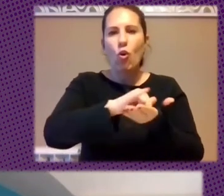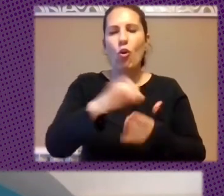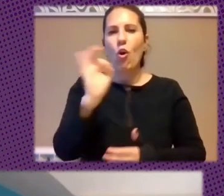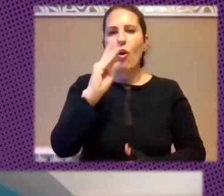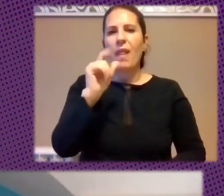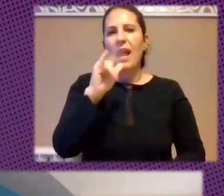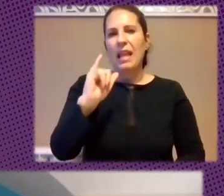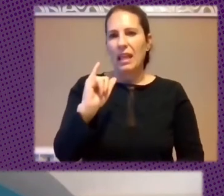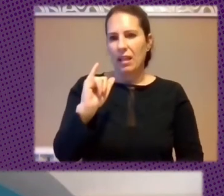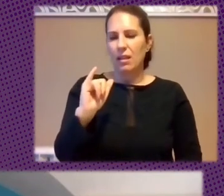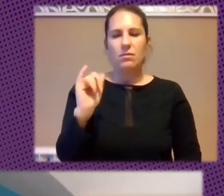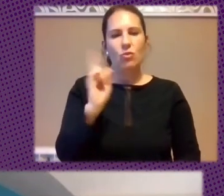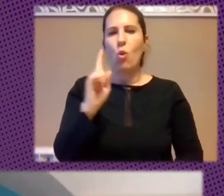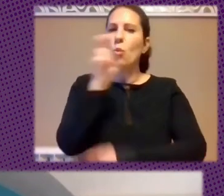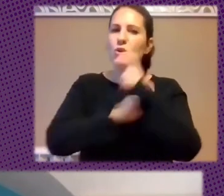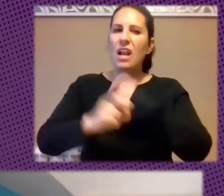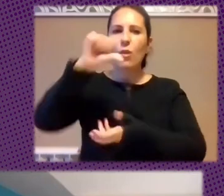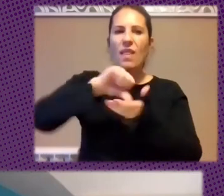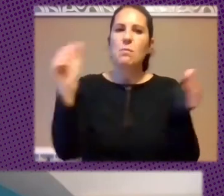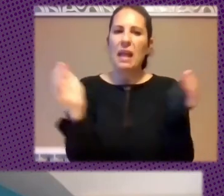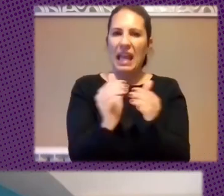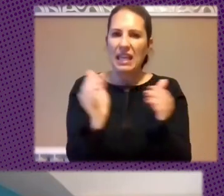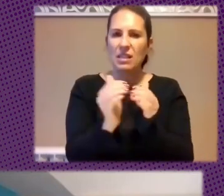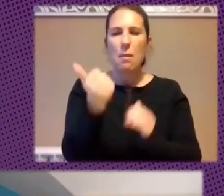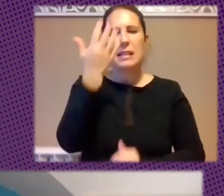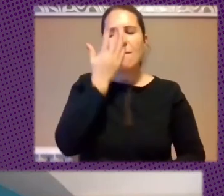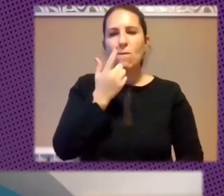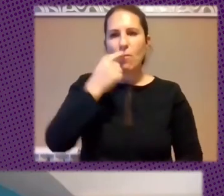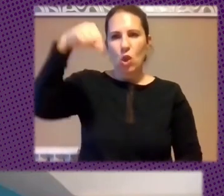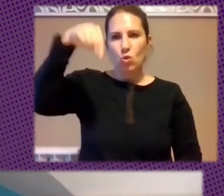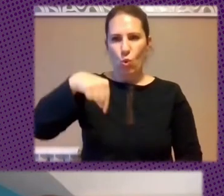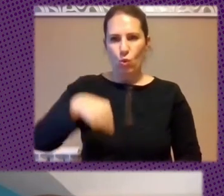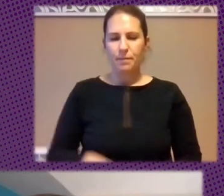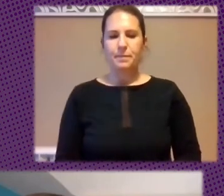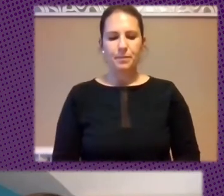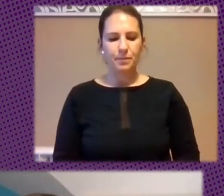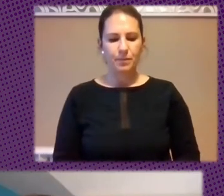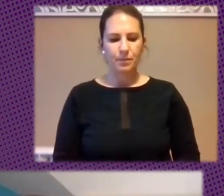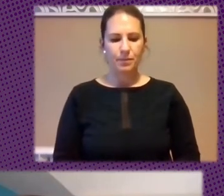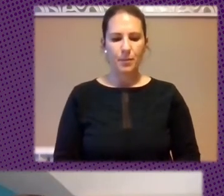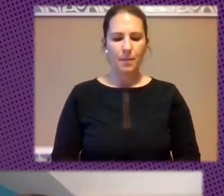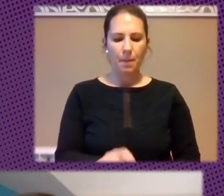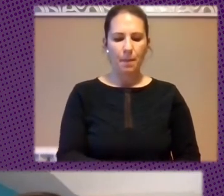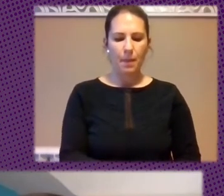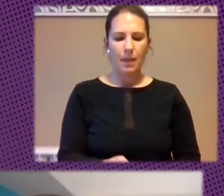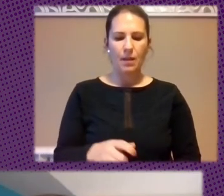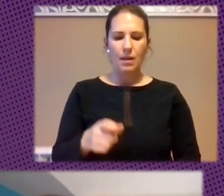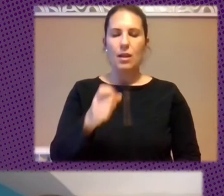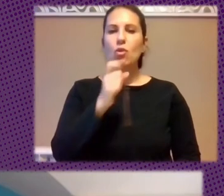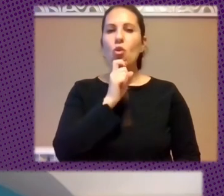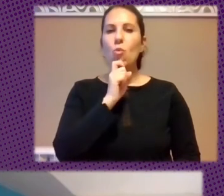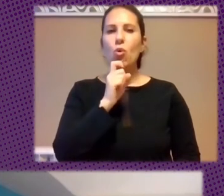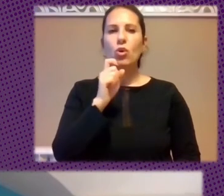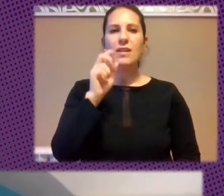Cuestión Buscar Ciudades Pequeñas Preferentemente En El Sur Y Bueno ¿Cómo Se Vería La Ciudad No Alineada?